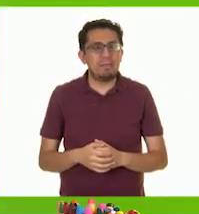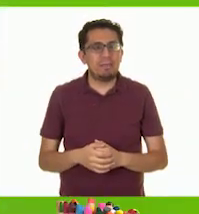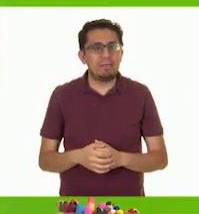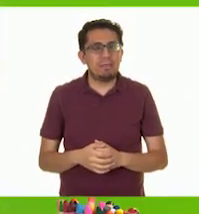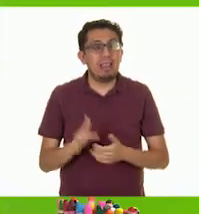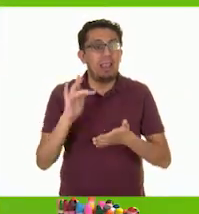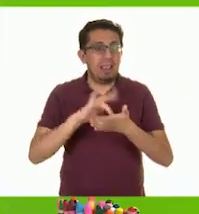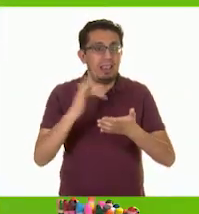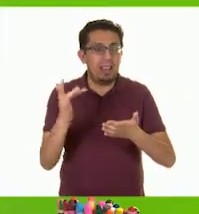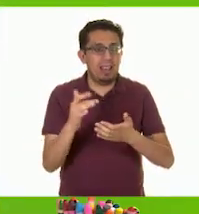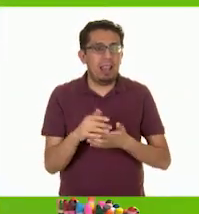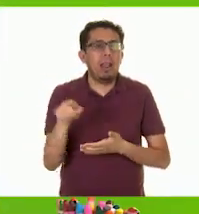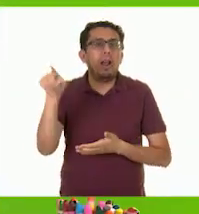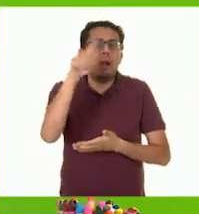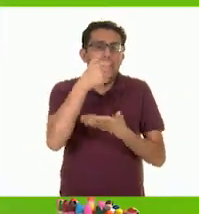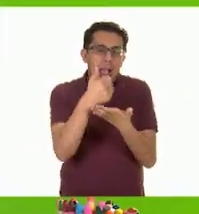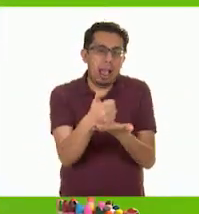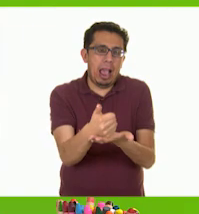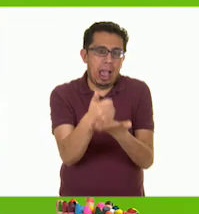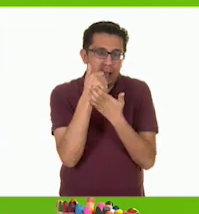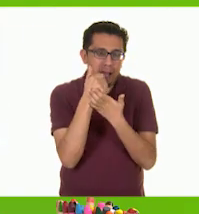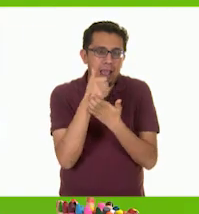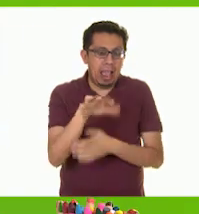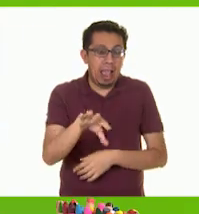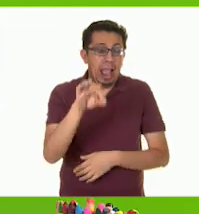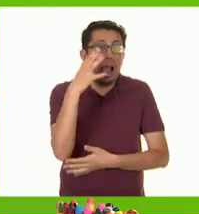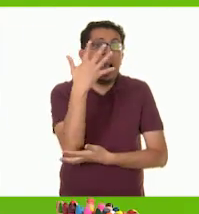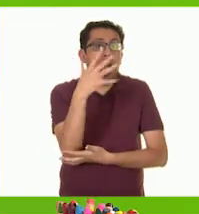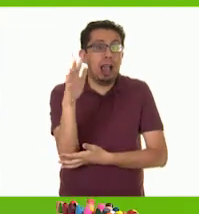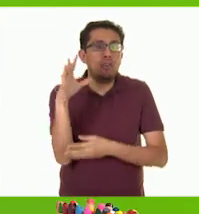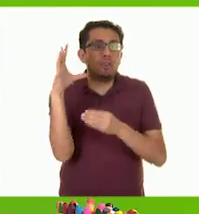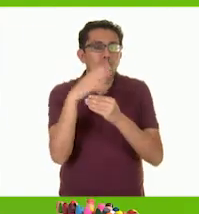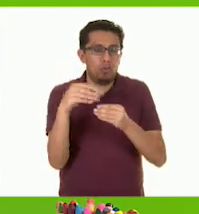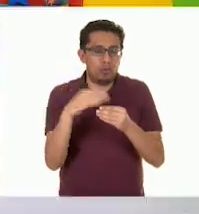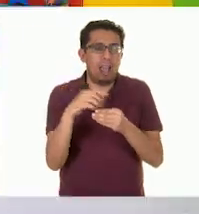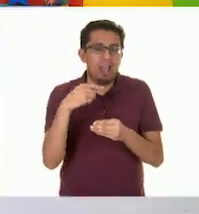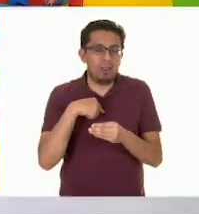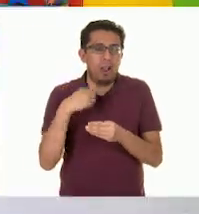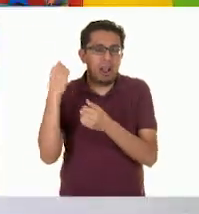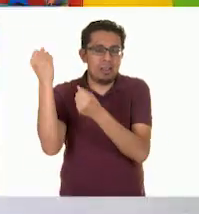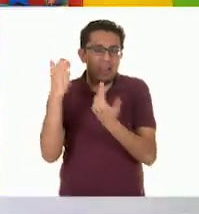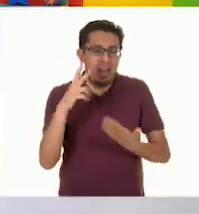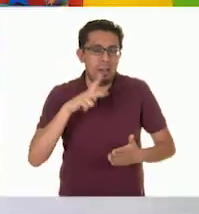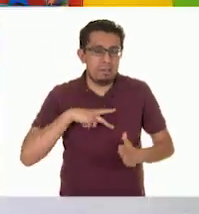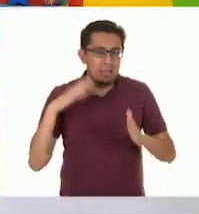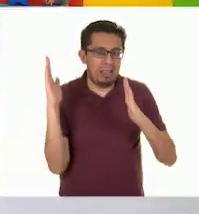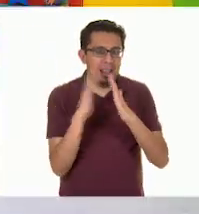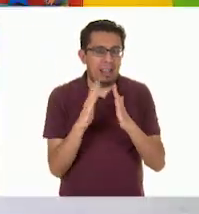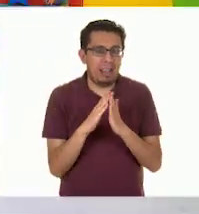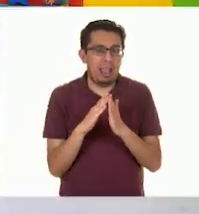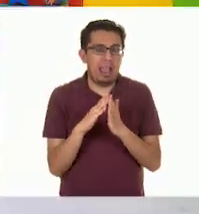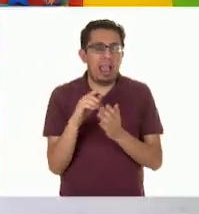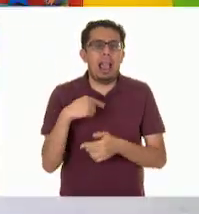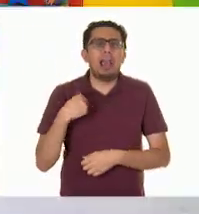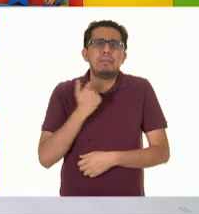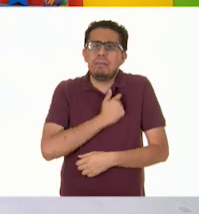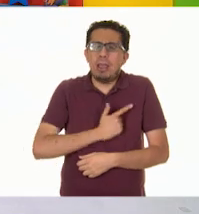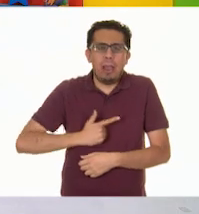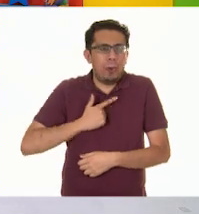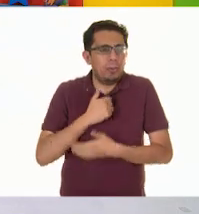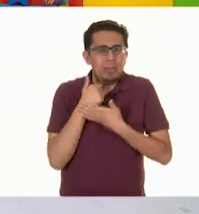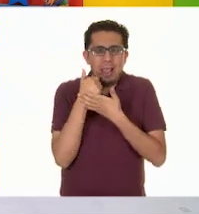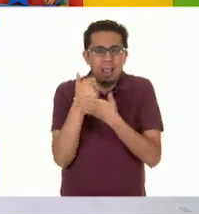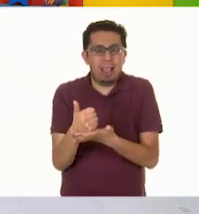Gracias por ayudarme a elegir qué árbol frutal adoptaré. Es un placer ayudarte.